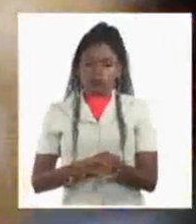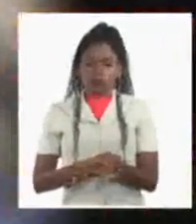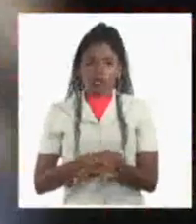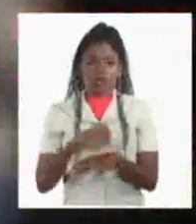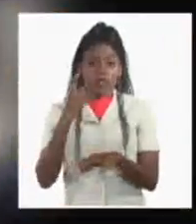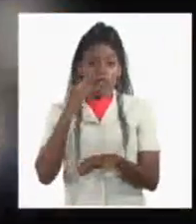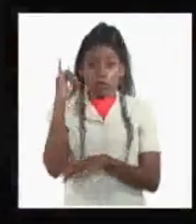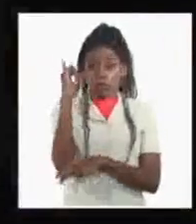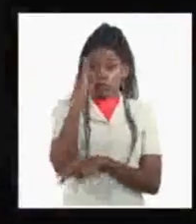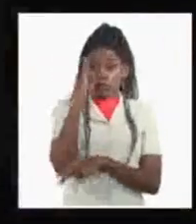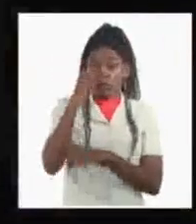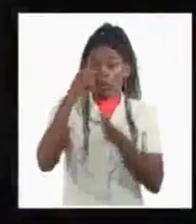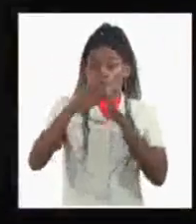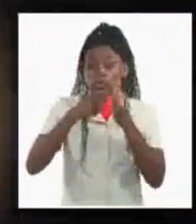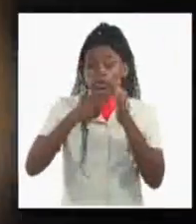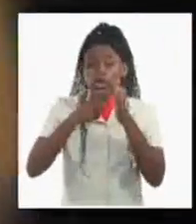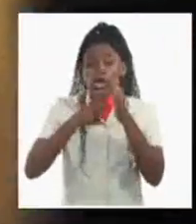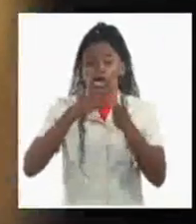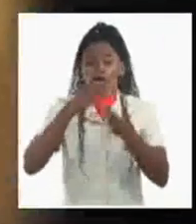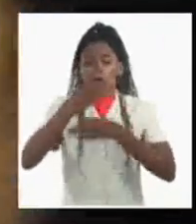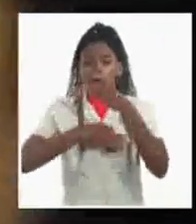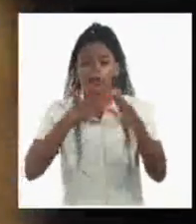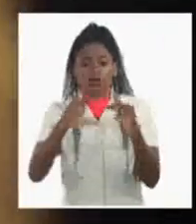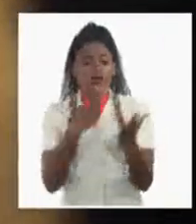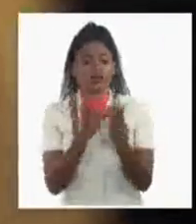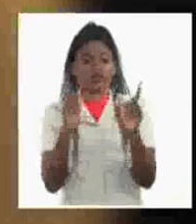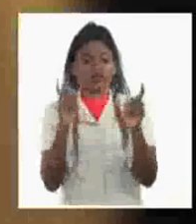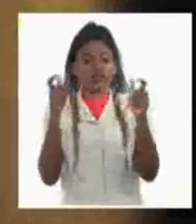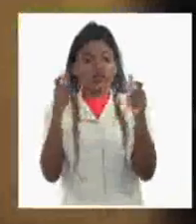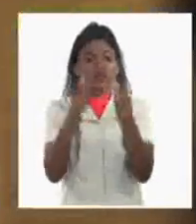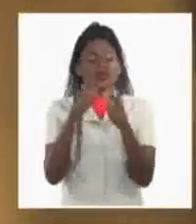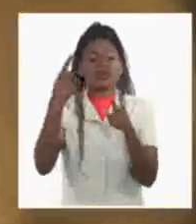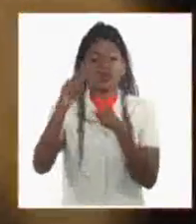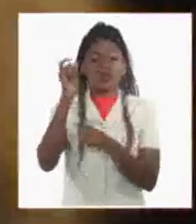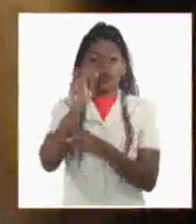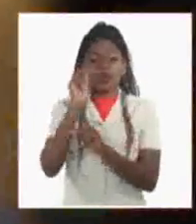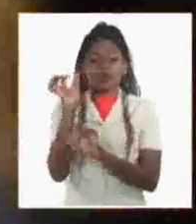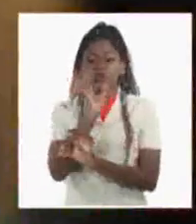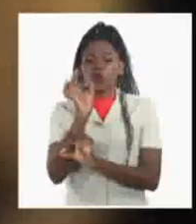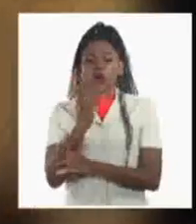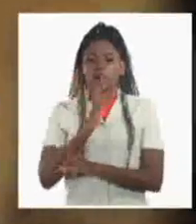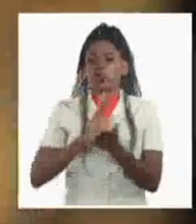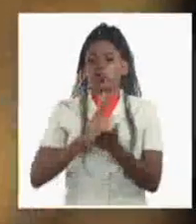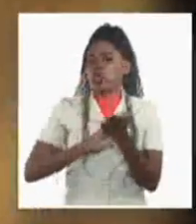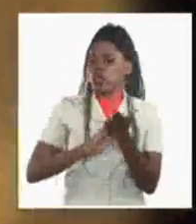donde también explica que solicitó varias veces reunirse con Menéndez, pero nunca recibió respuesta.